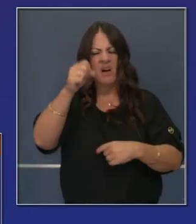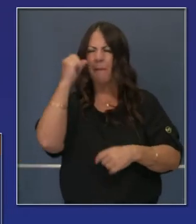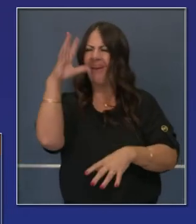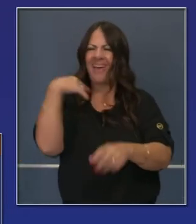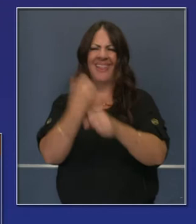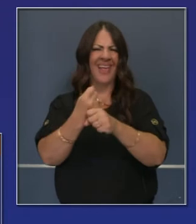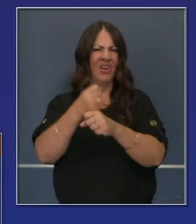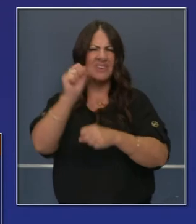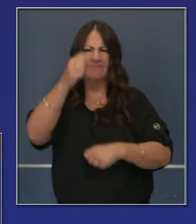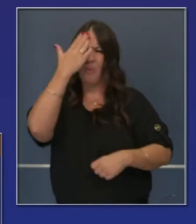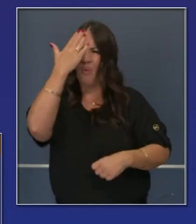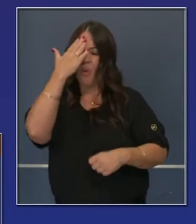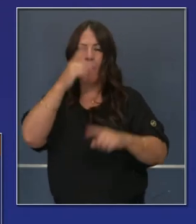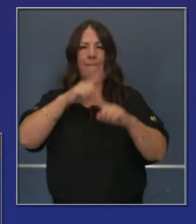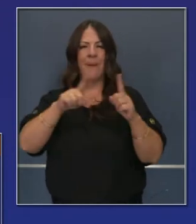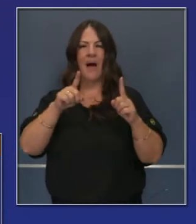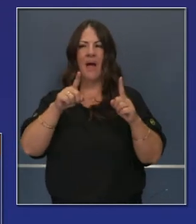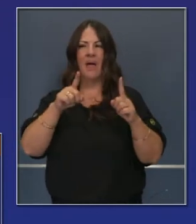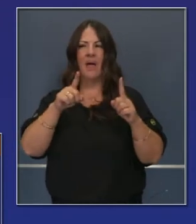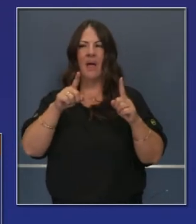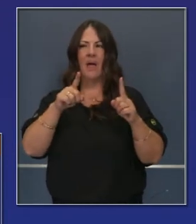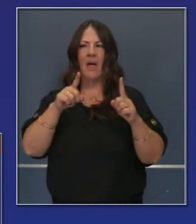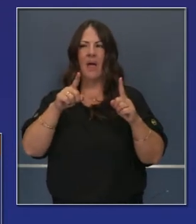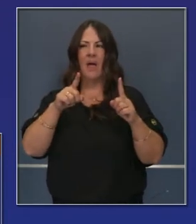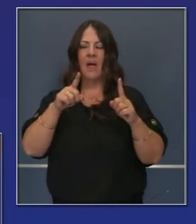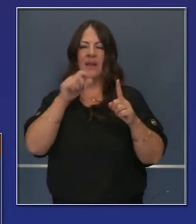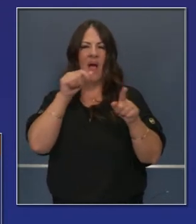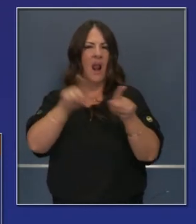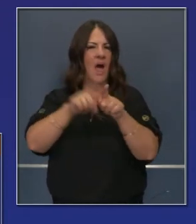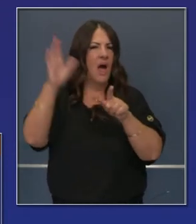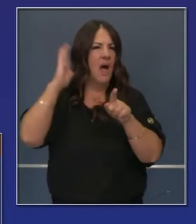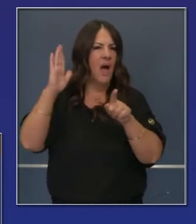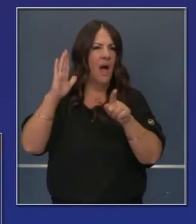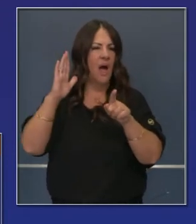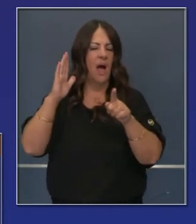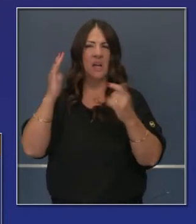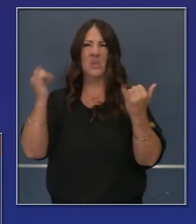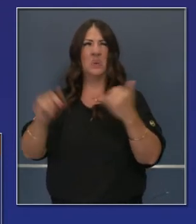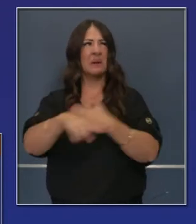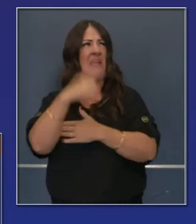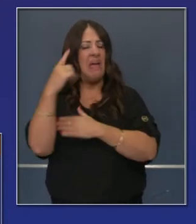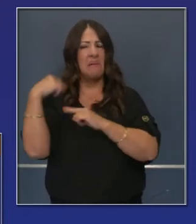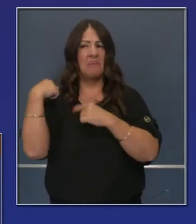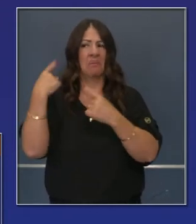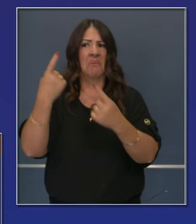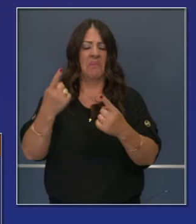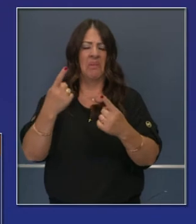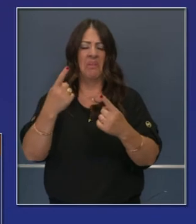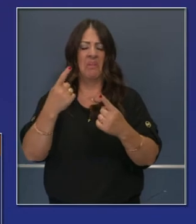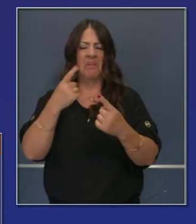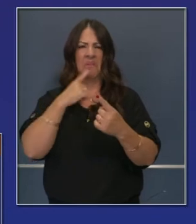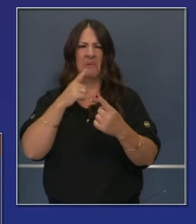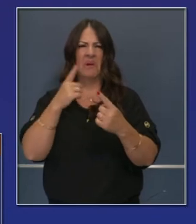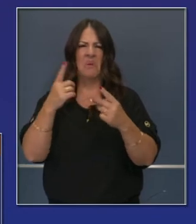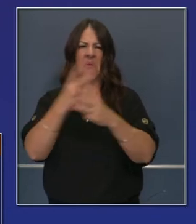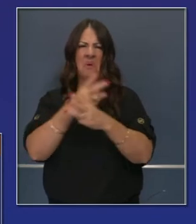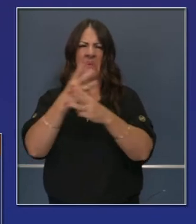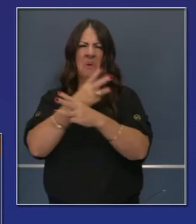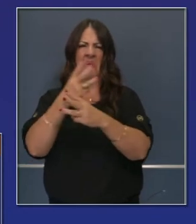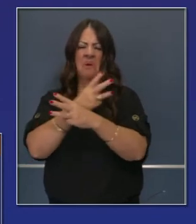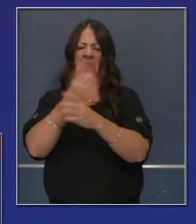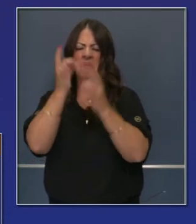incendios. Los hemos tenido históricamente, pero la ferocidad, la desolación de estos mega incendios